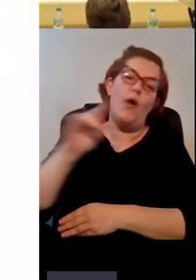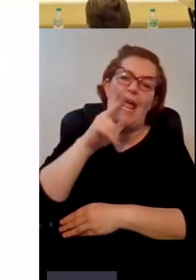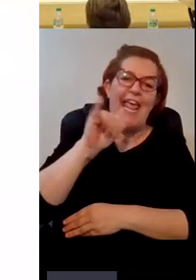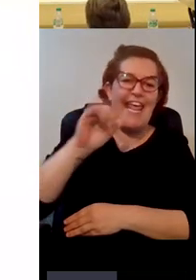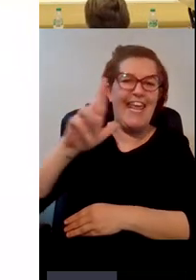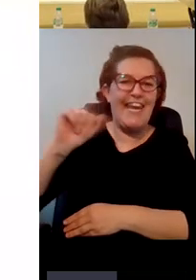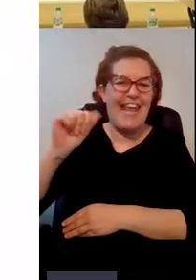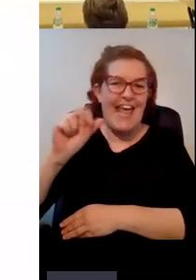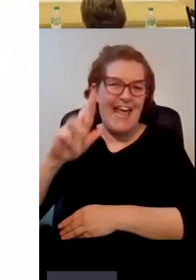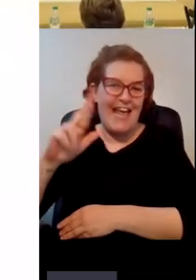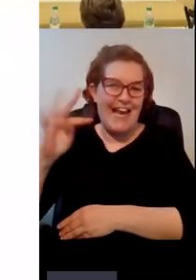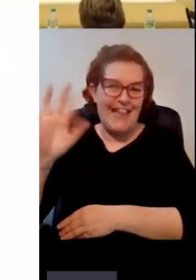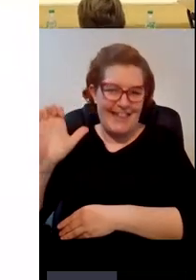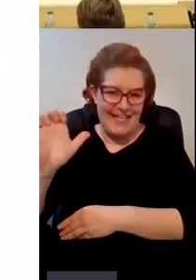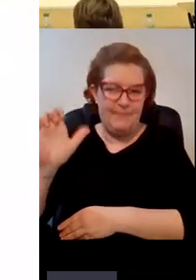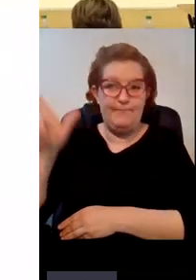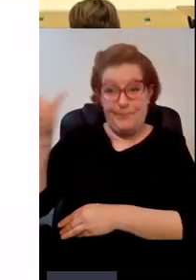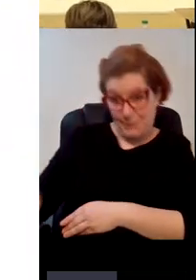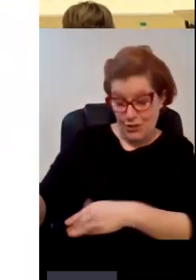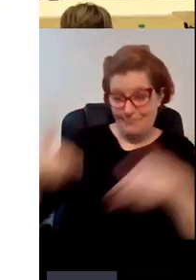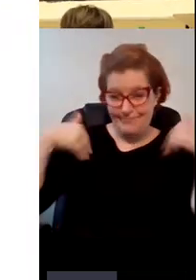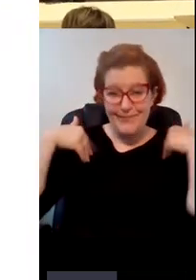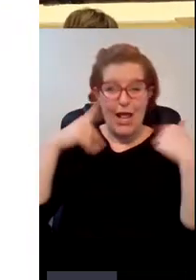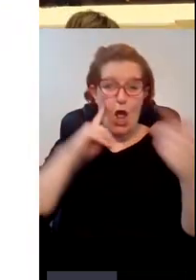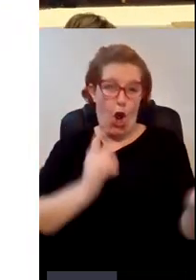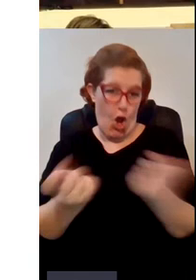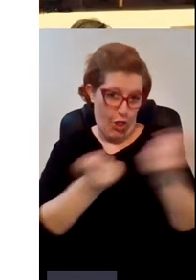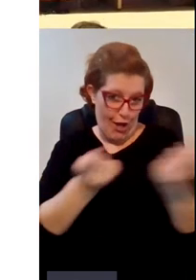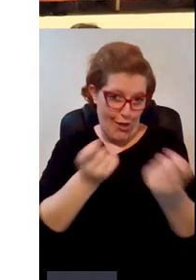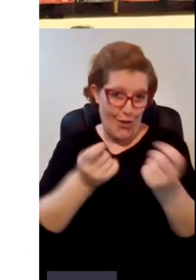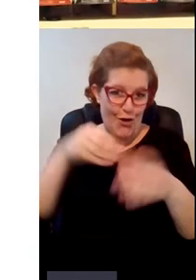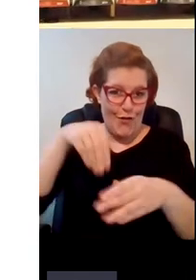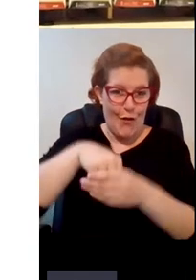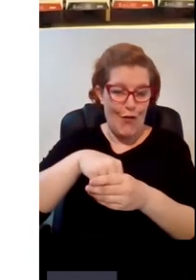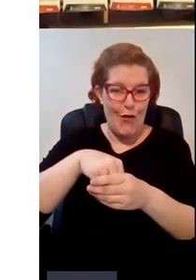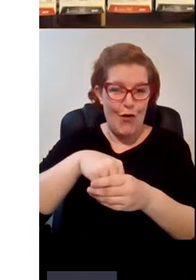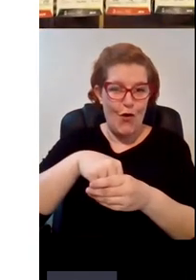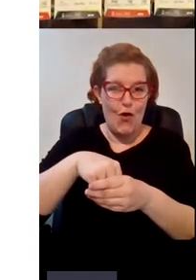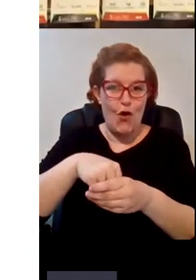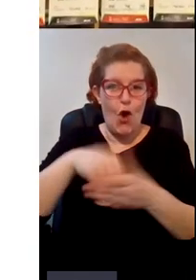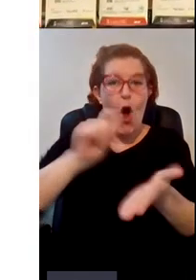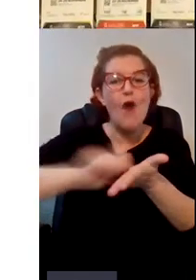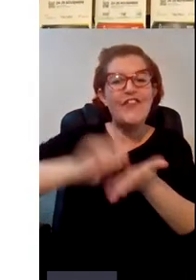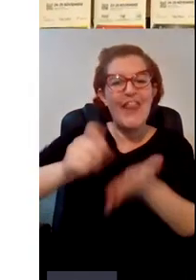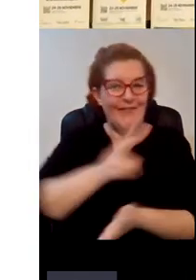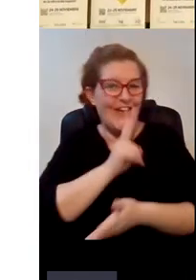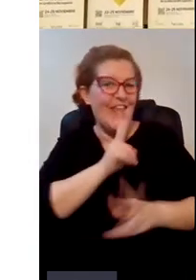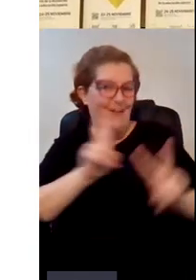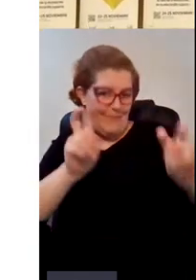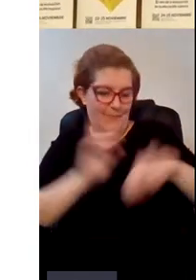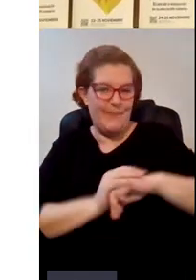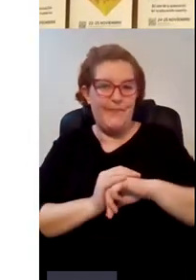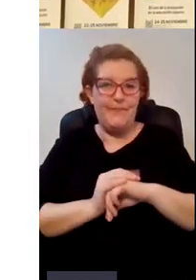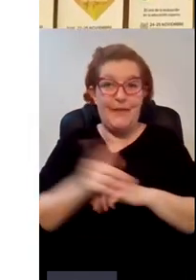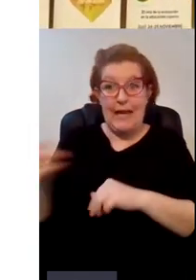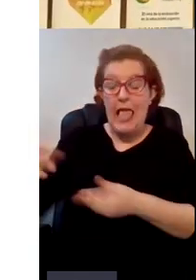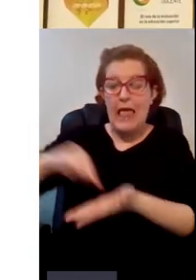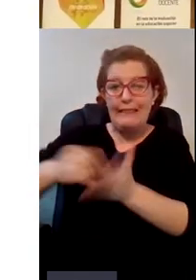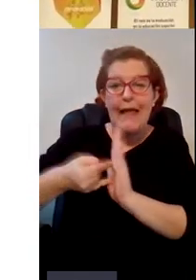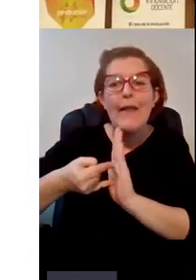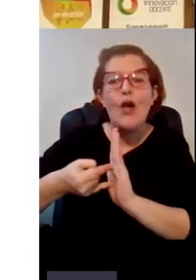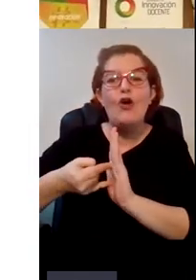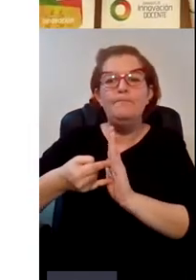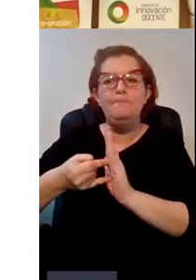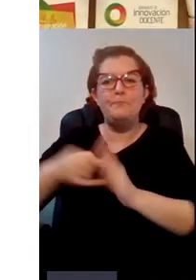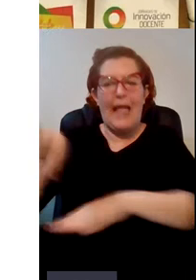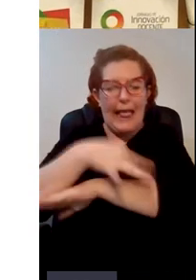de la coordinadora que es la coordinadora de la oficina verde es ingeniero técnico forestal